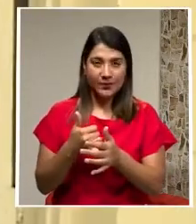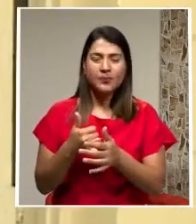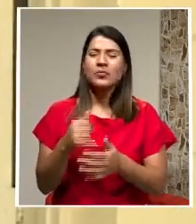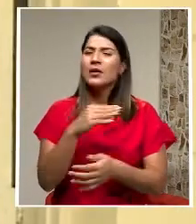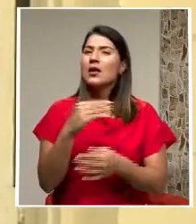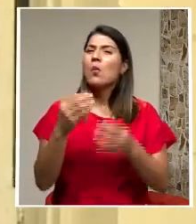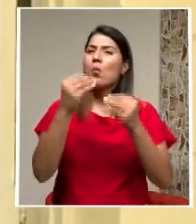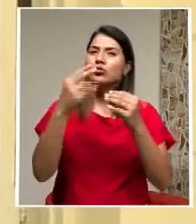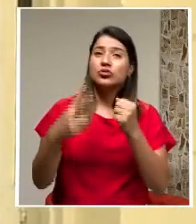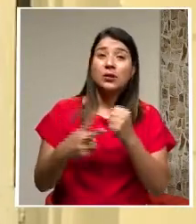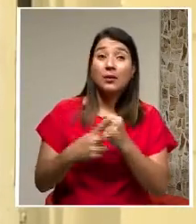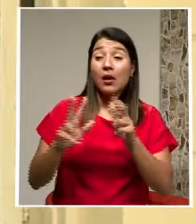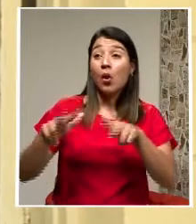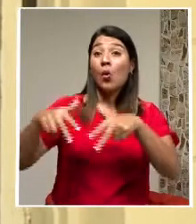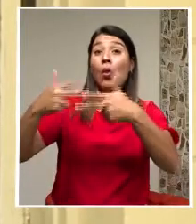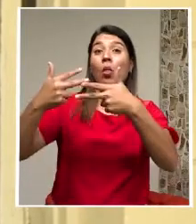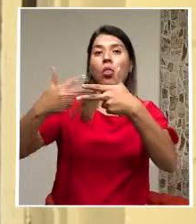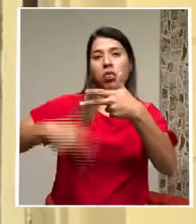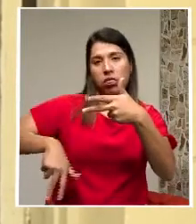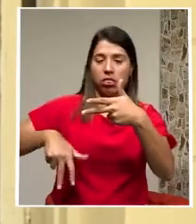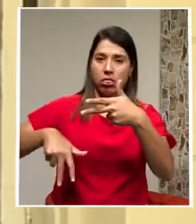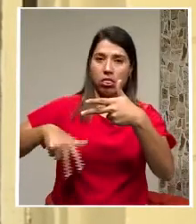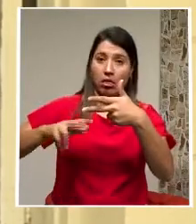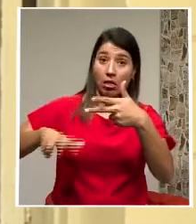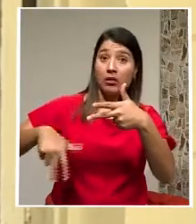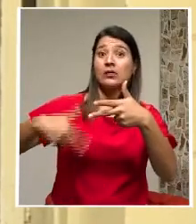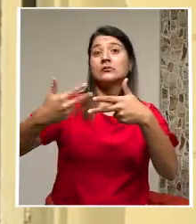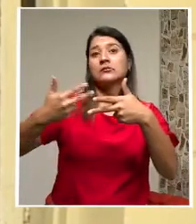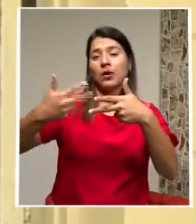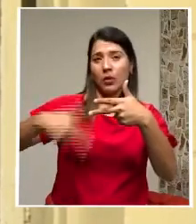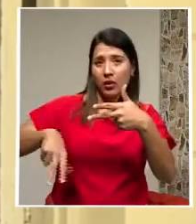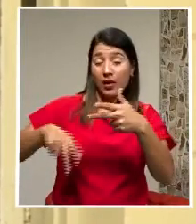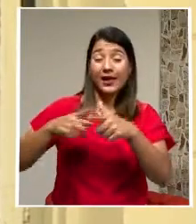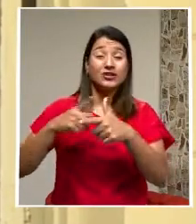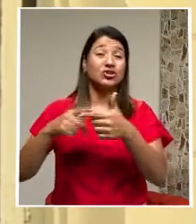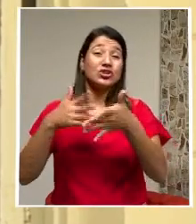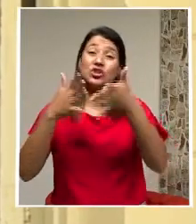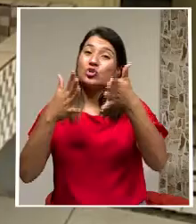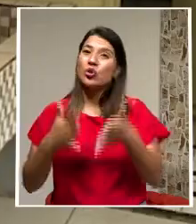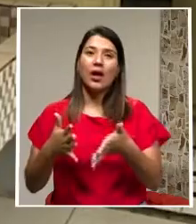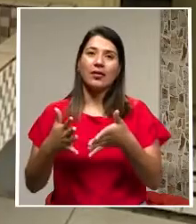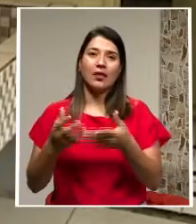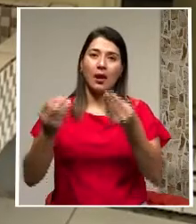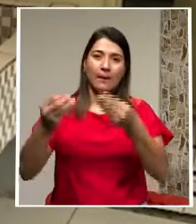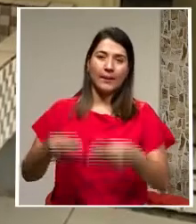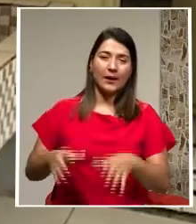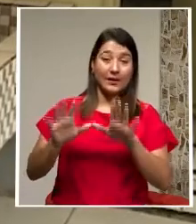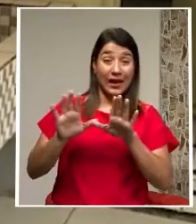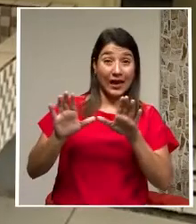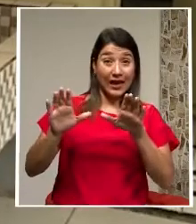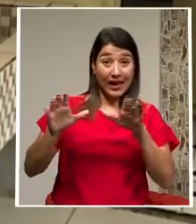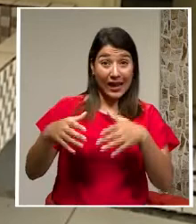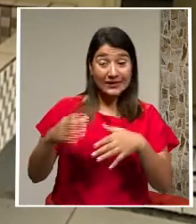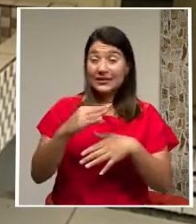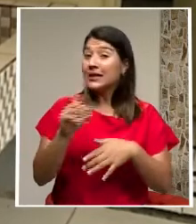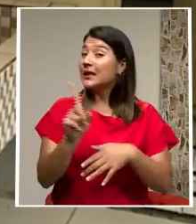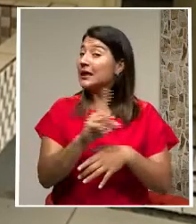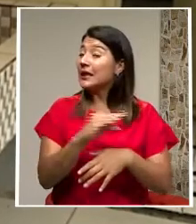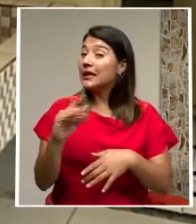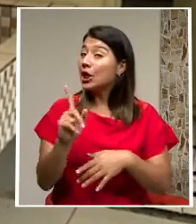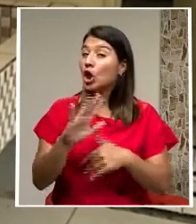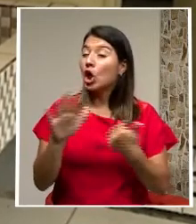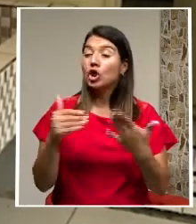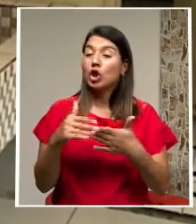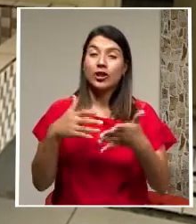Constantemente Se cae El internet Dejando al estudiante Por fuera Y no todos Los estudiantes Tienen